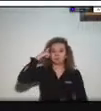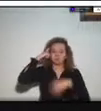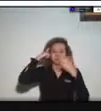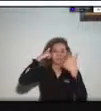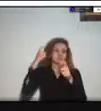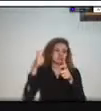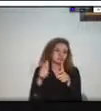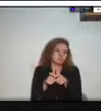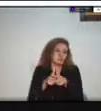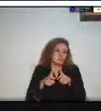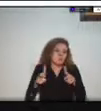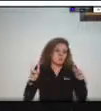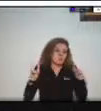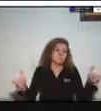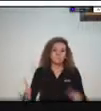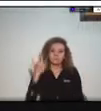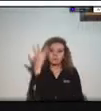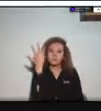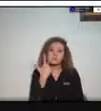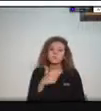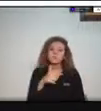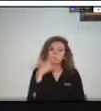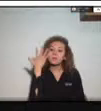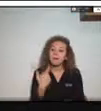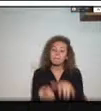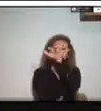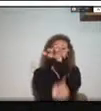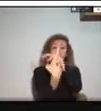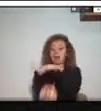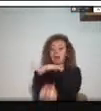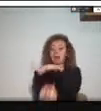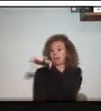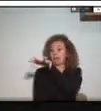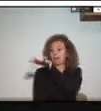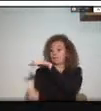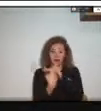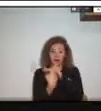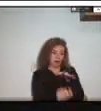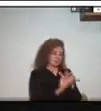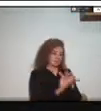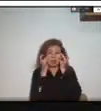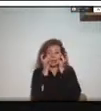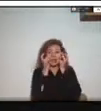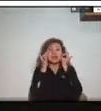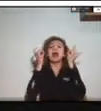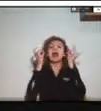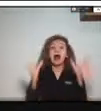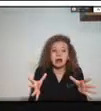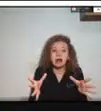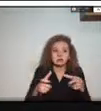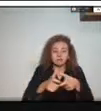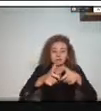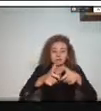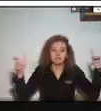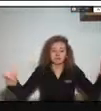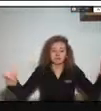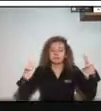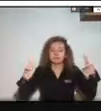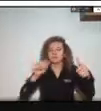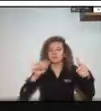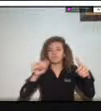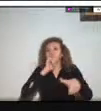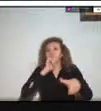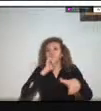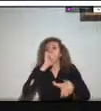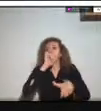las calamidades son son más fuertes son más grandes tenemos desafíos más fuertes y pues obviamente